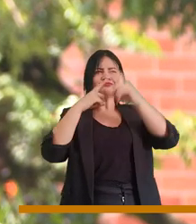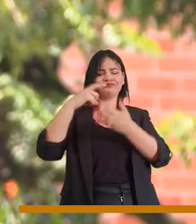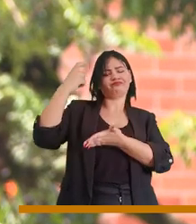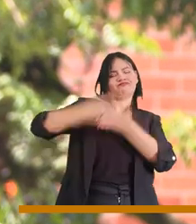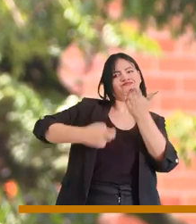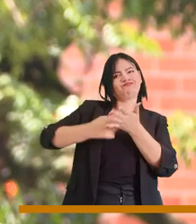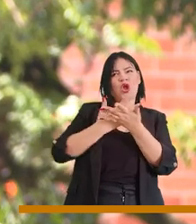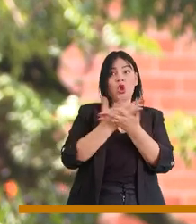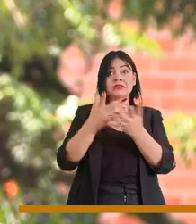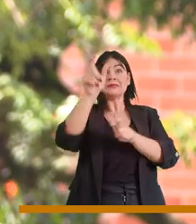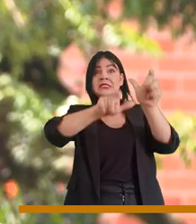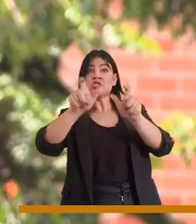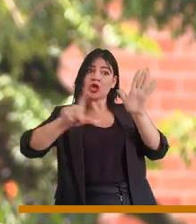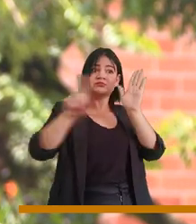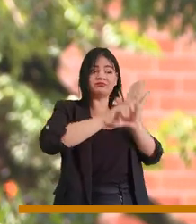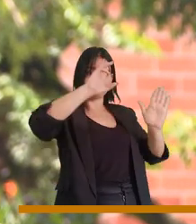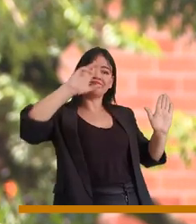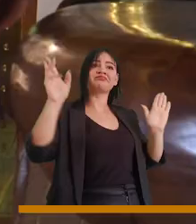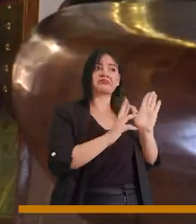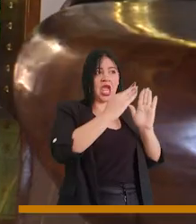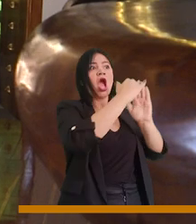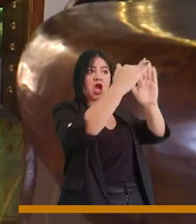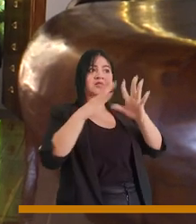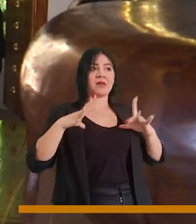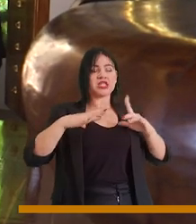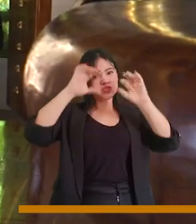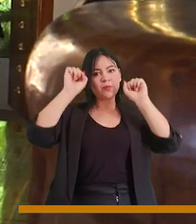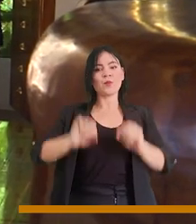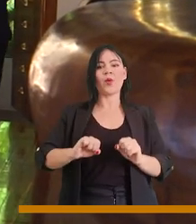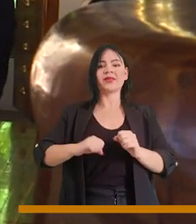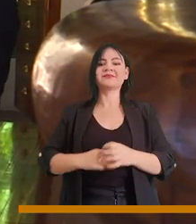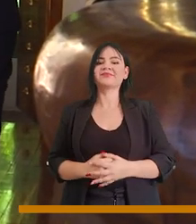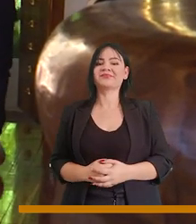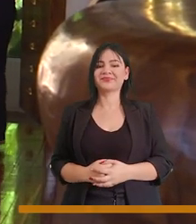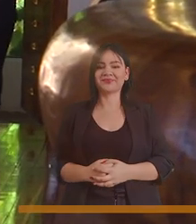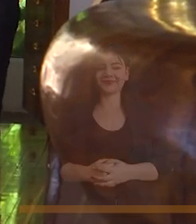cumpla con la norma para tener vivienda turística en unidades residenciales.